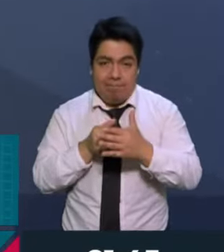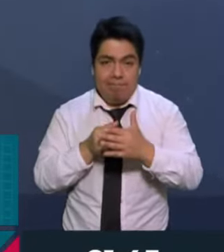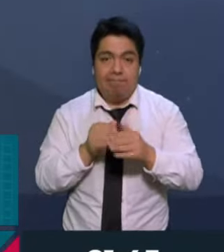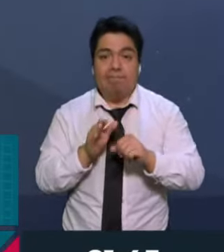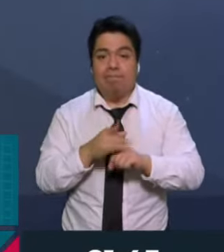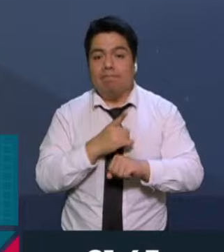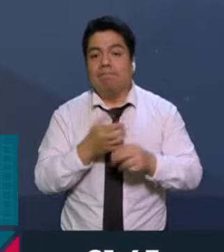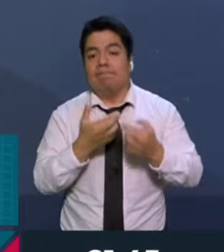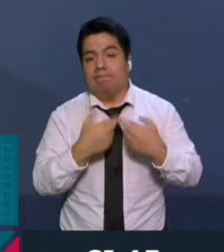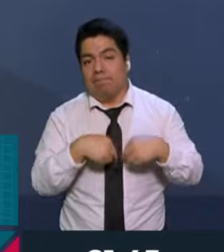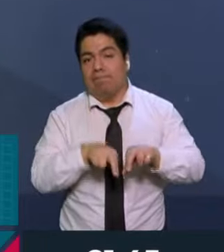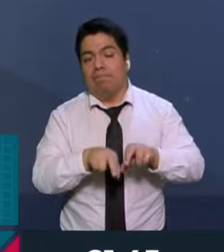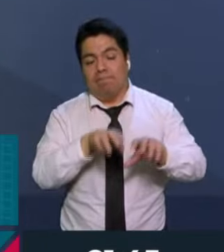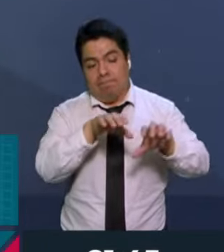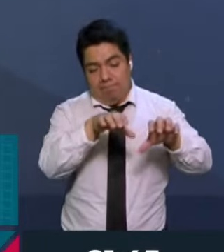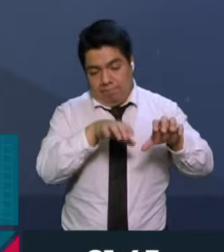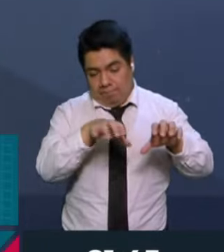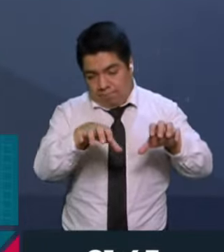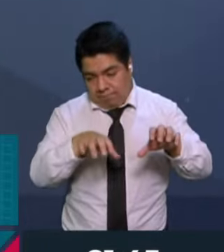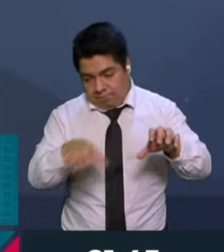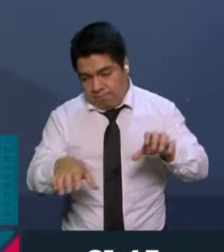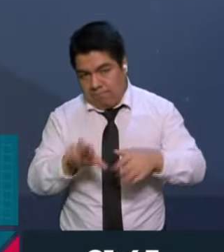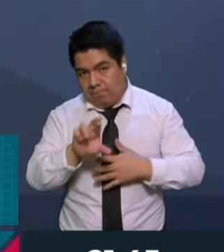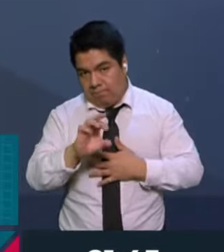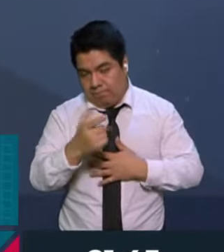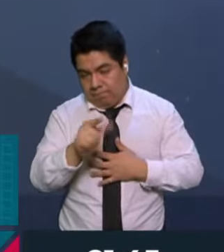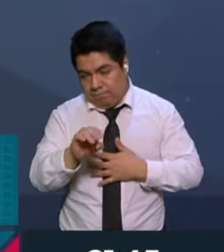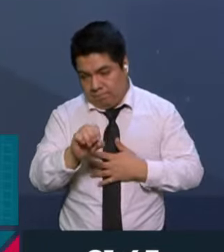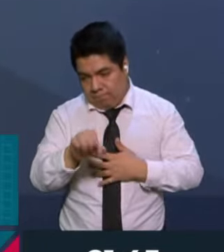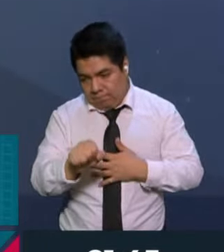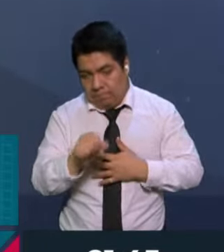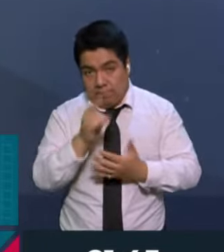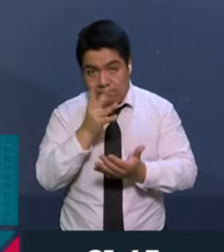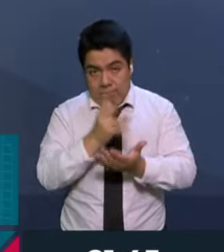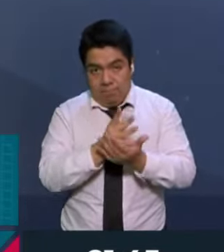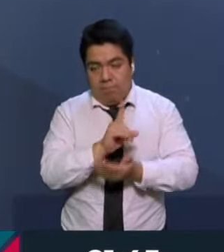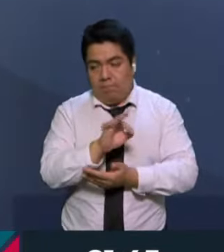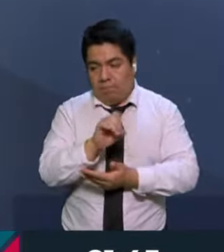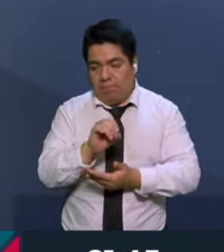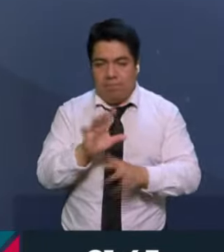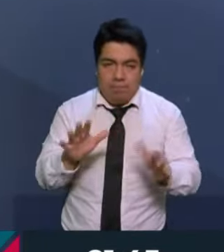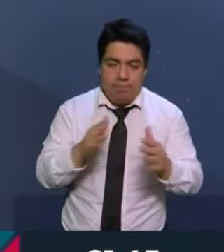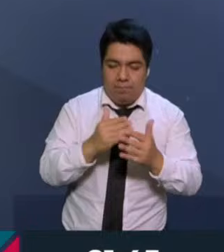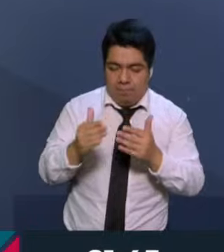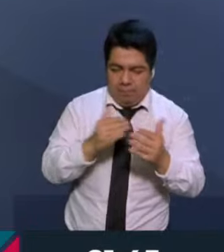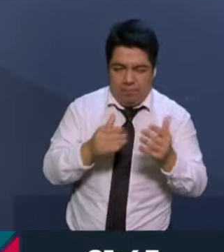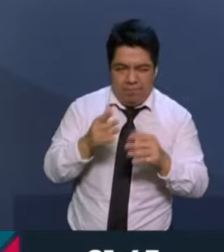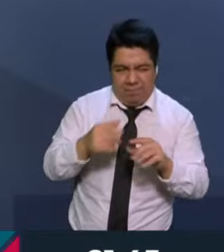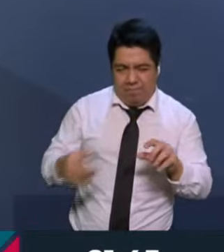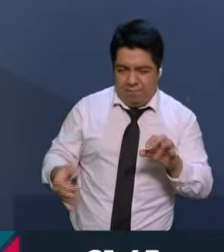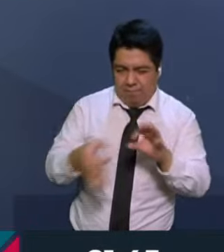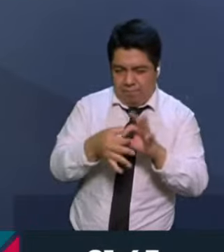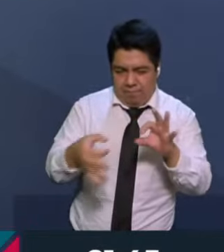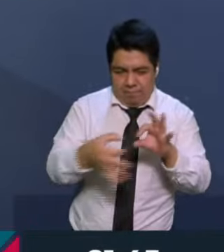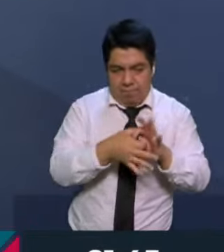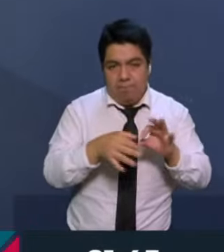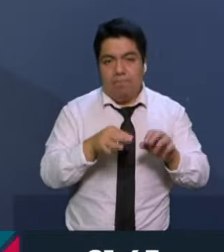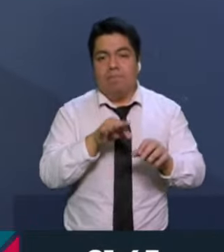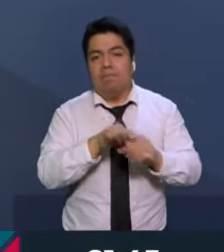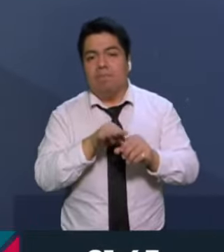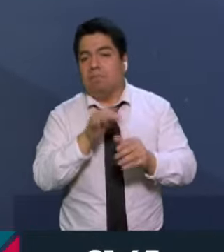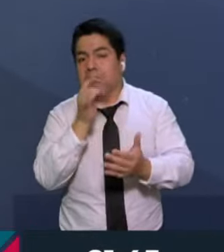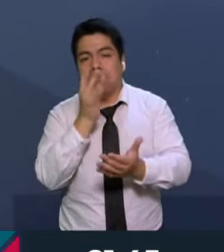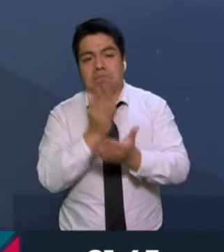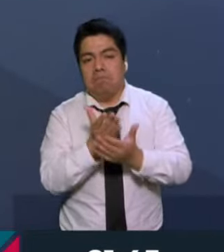representatividad de las regiones, no solamente de los distritos. Por eso son las circunscripciones electorales. Lo único que